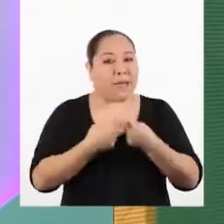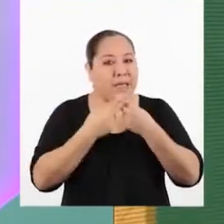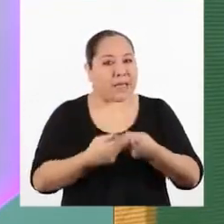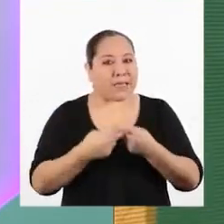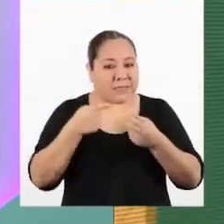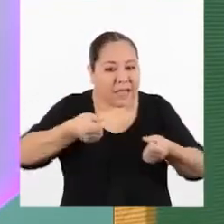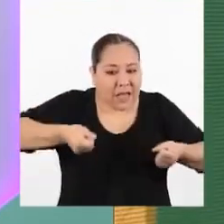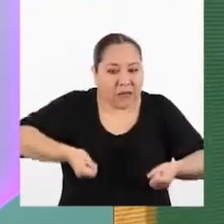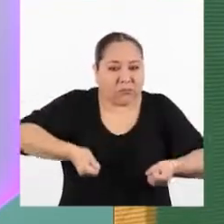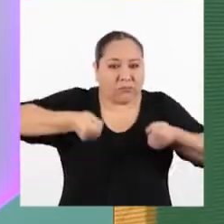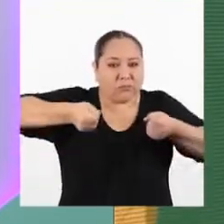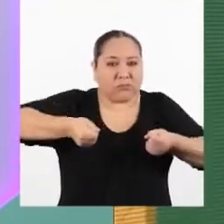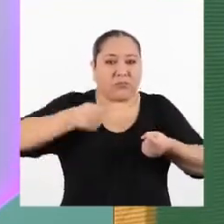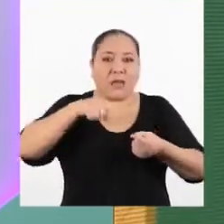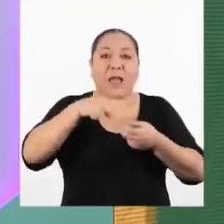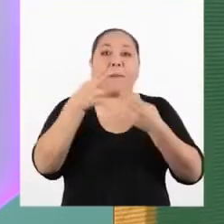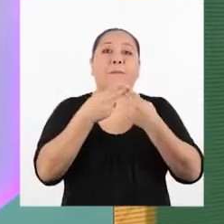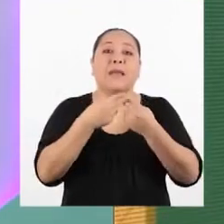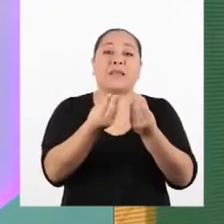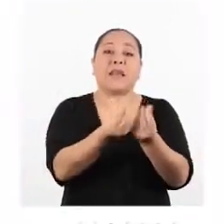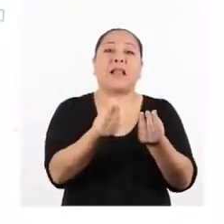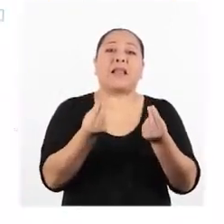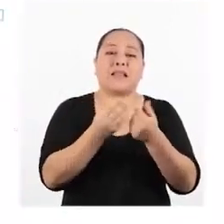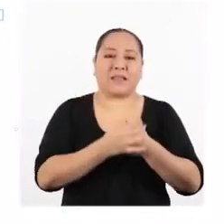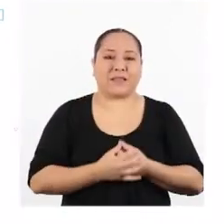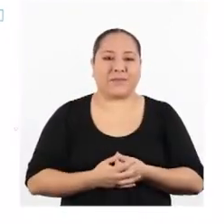carretilla y del peso de la arena.